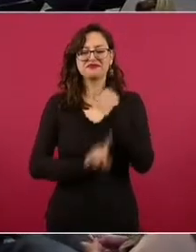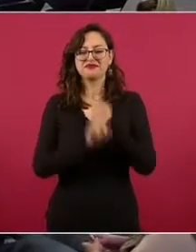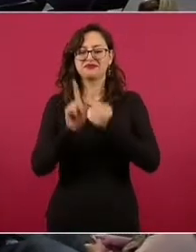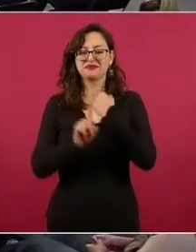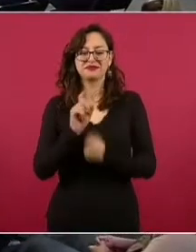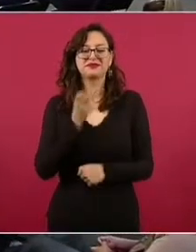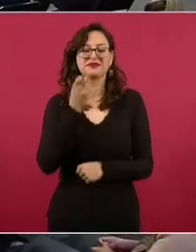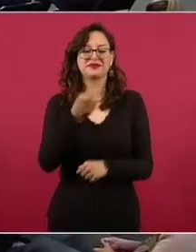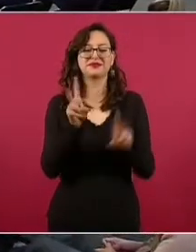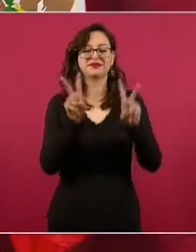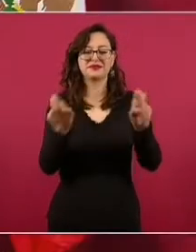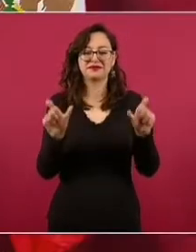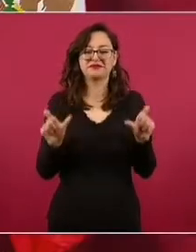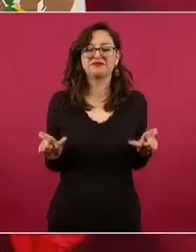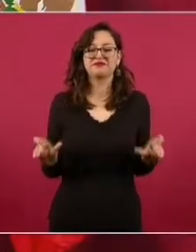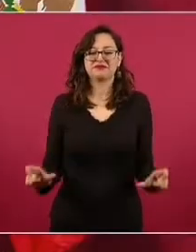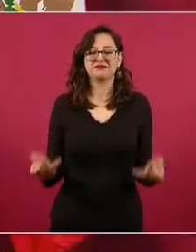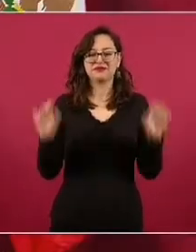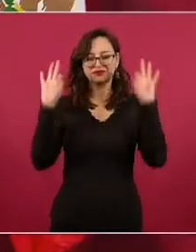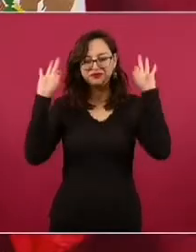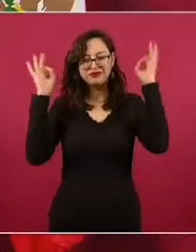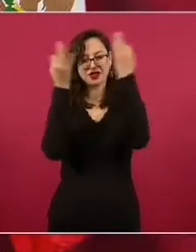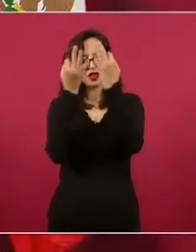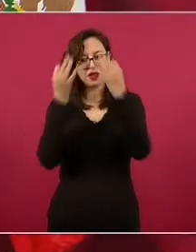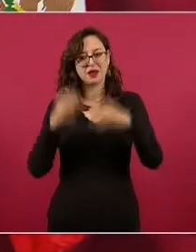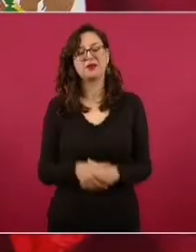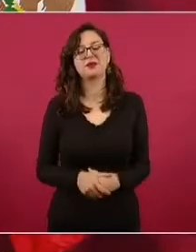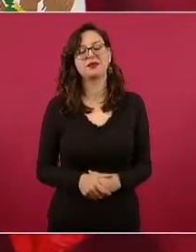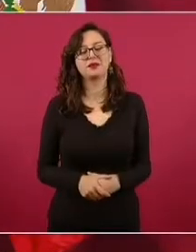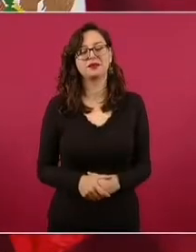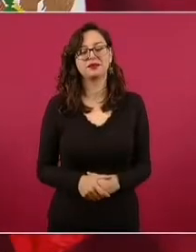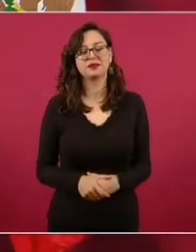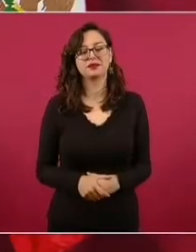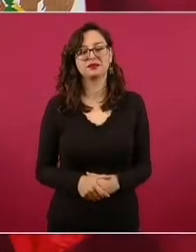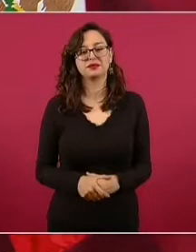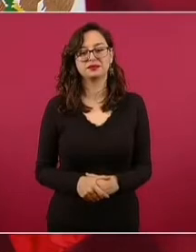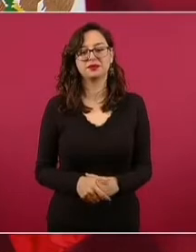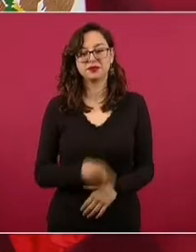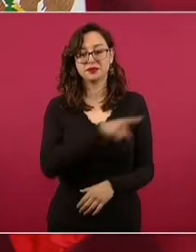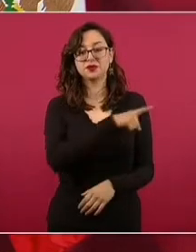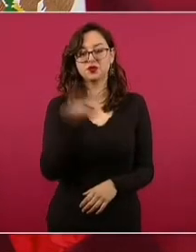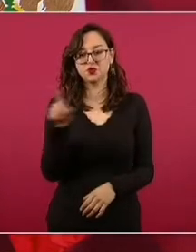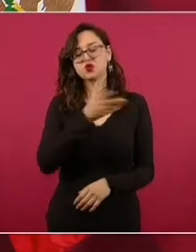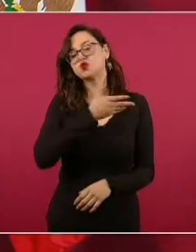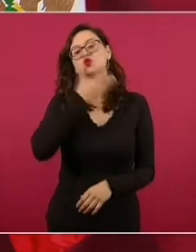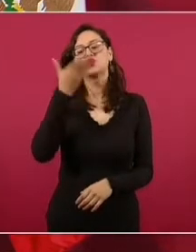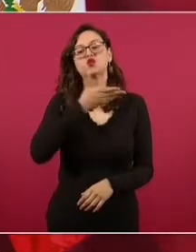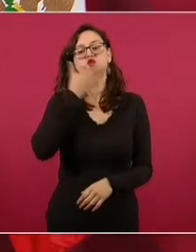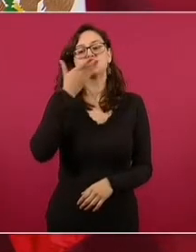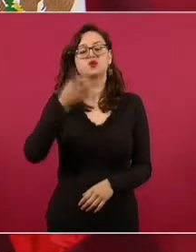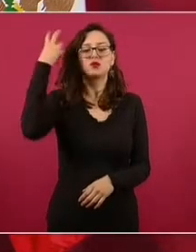las aduanas, que por cierto, los que han viajado lo saben,